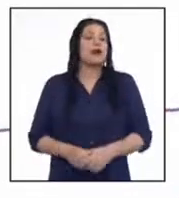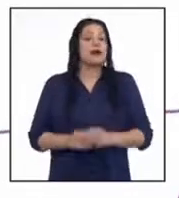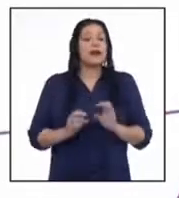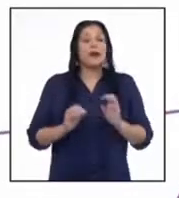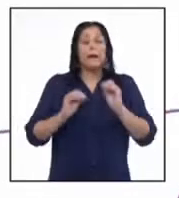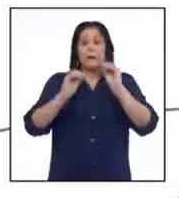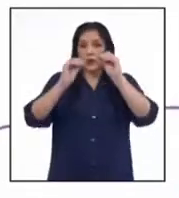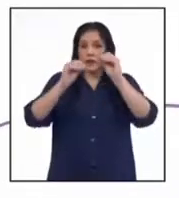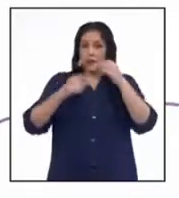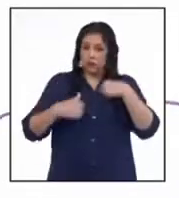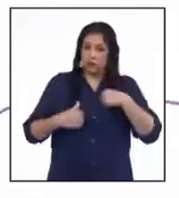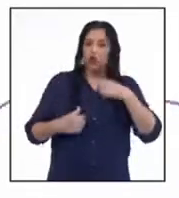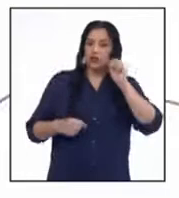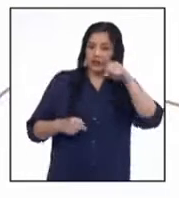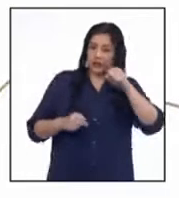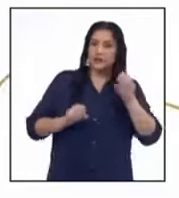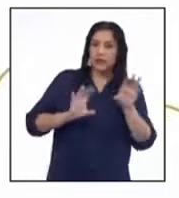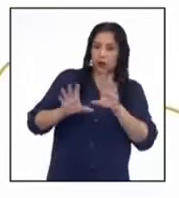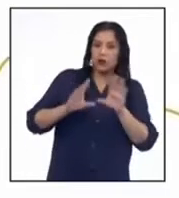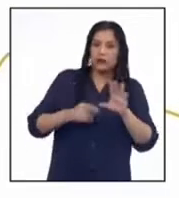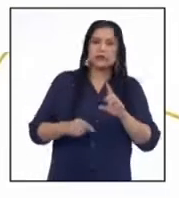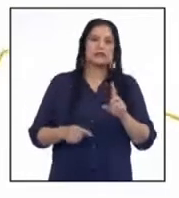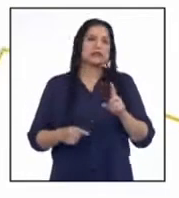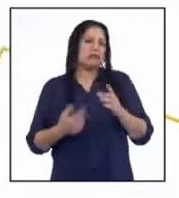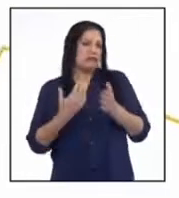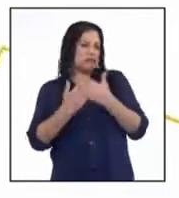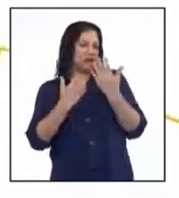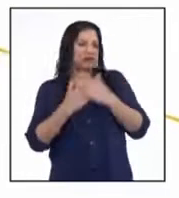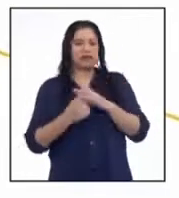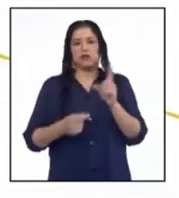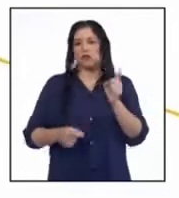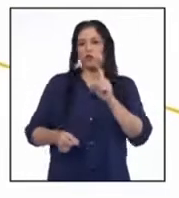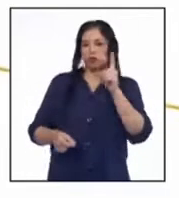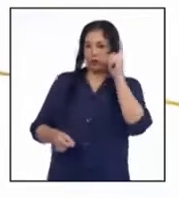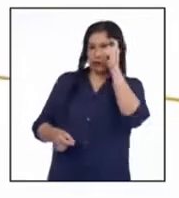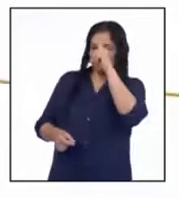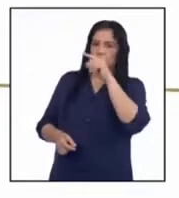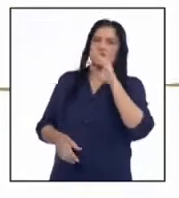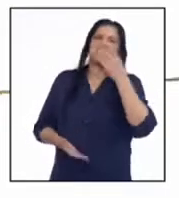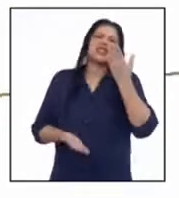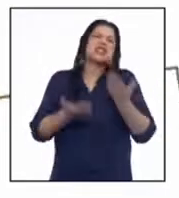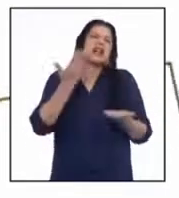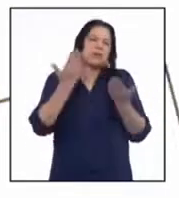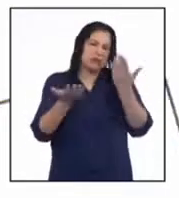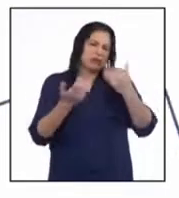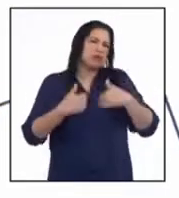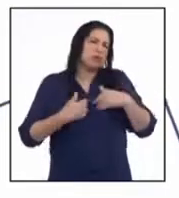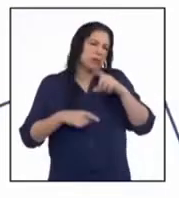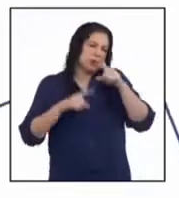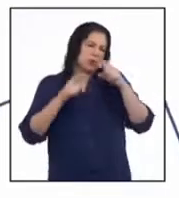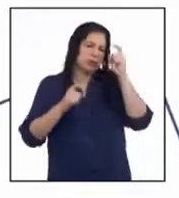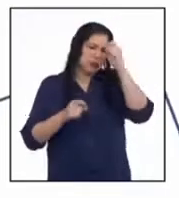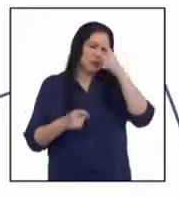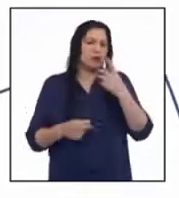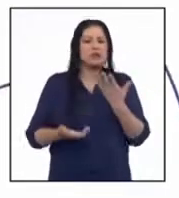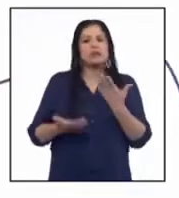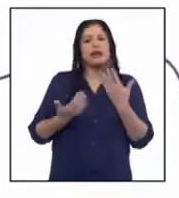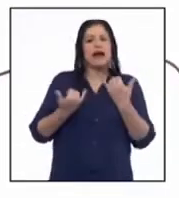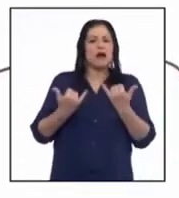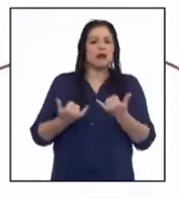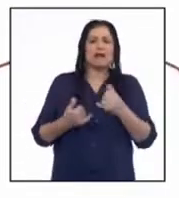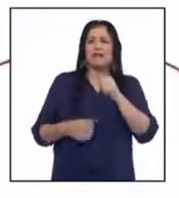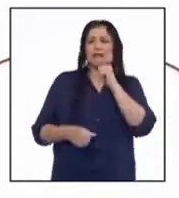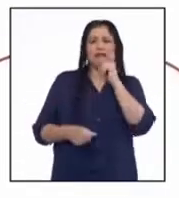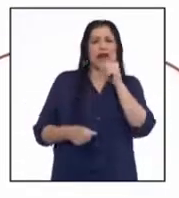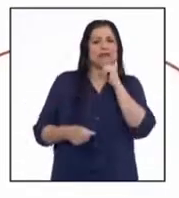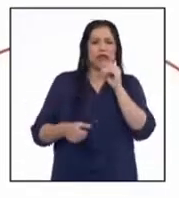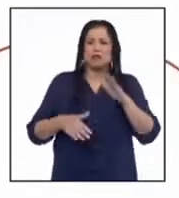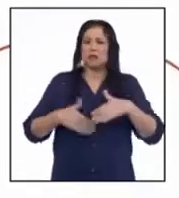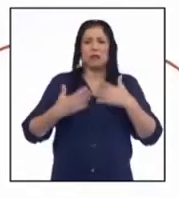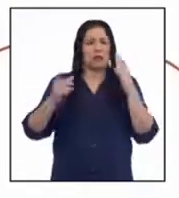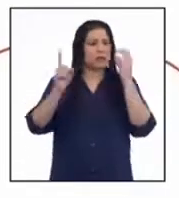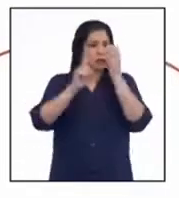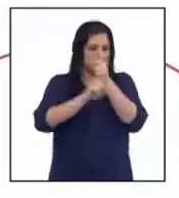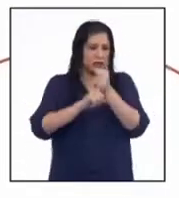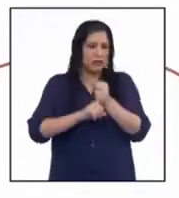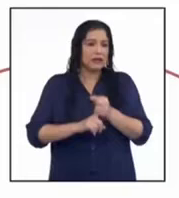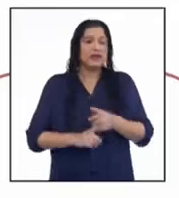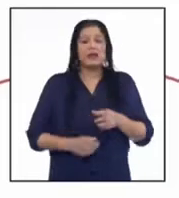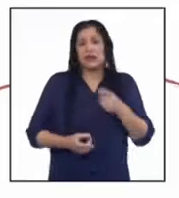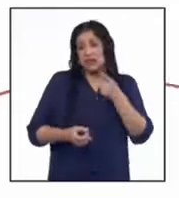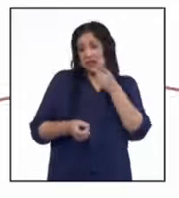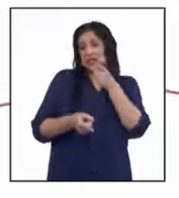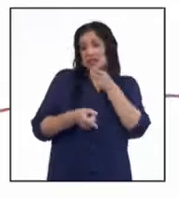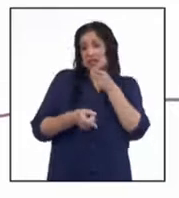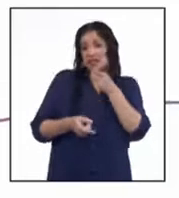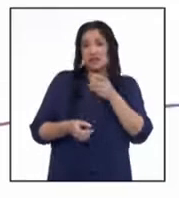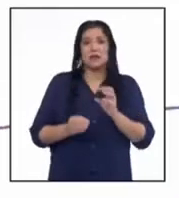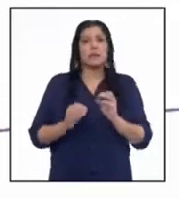Anotaremos si lo logramos sin dificultad, o si tuvimos alguna dificultad, o si aún no pudimos lograrlos, y si